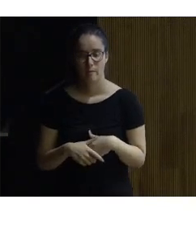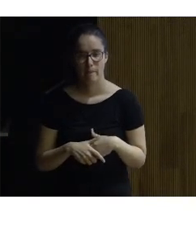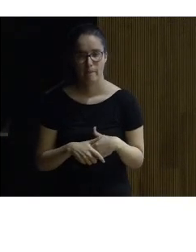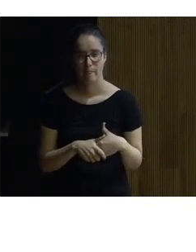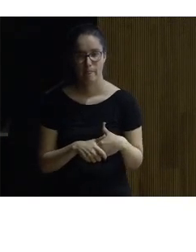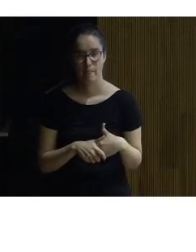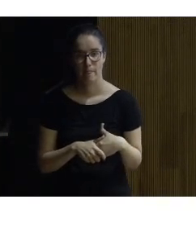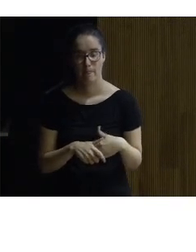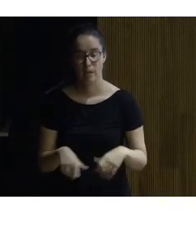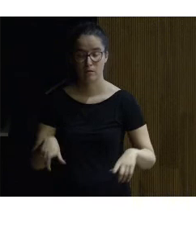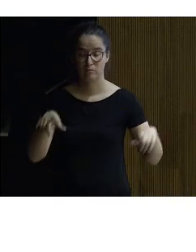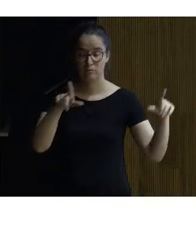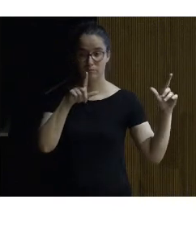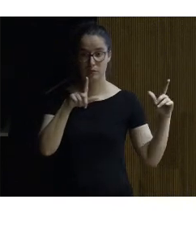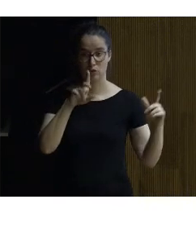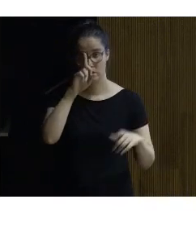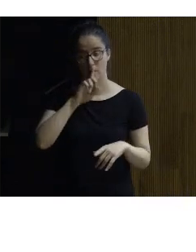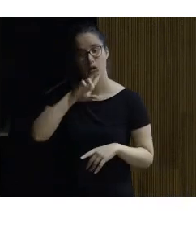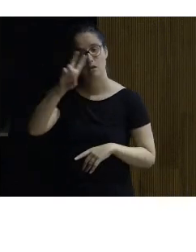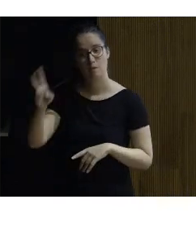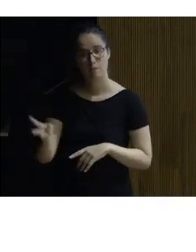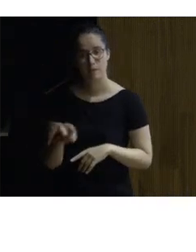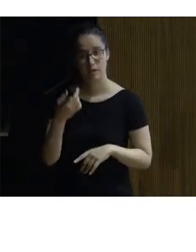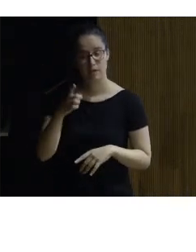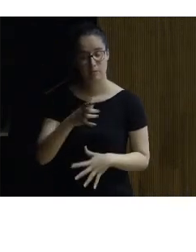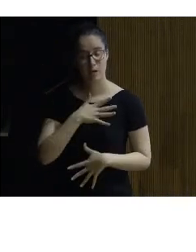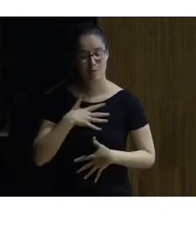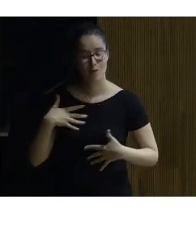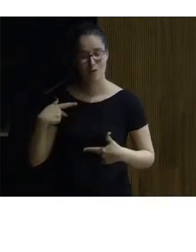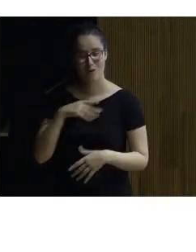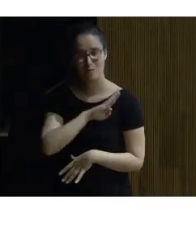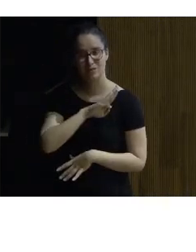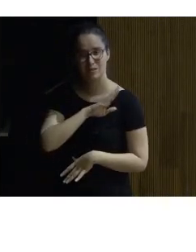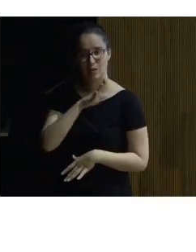y esta es una de las imágenes que también me emociona más porque